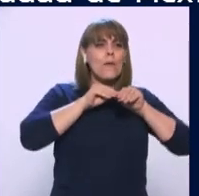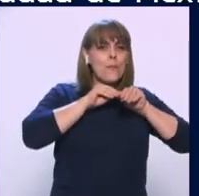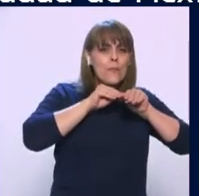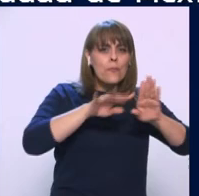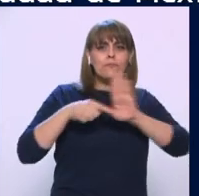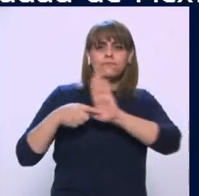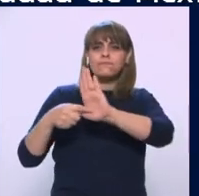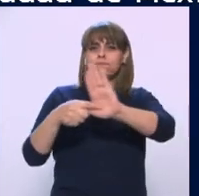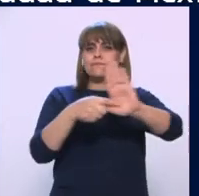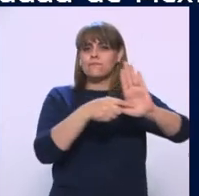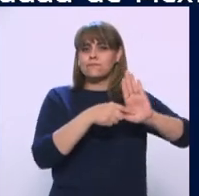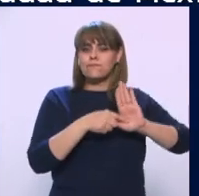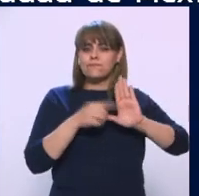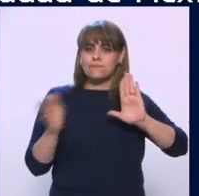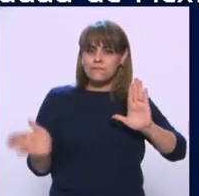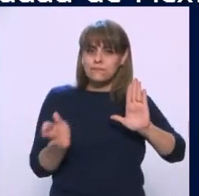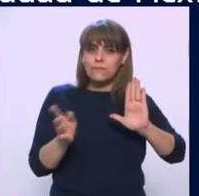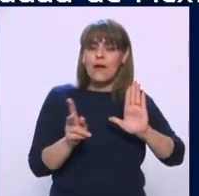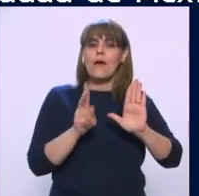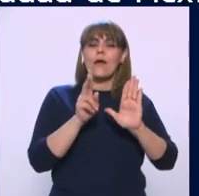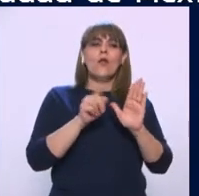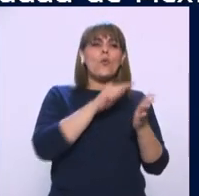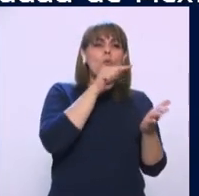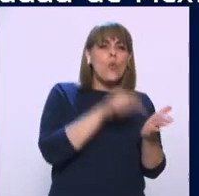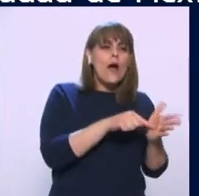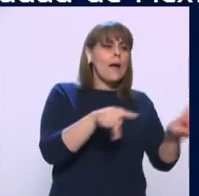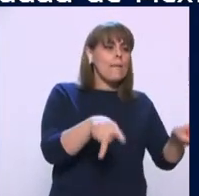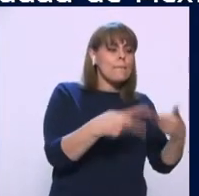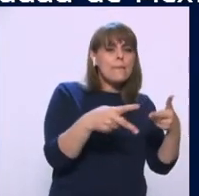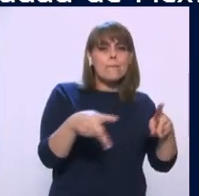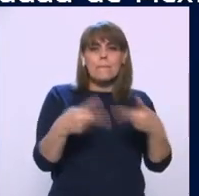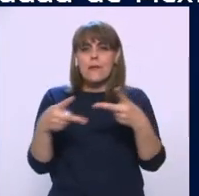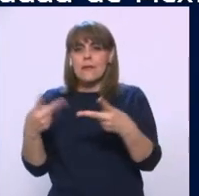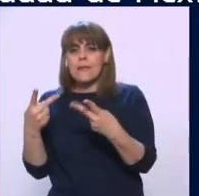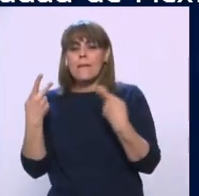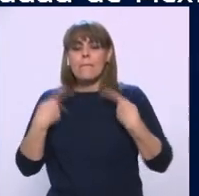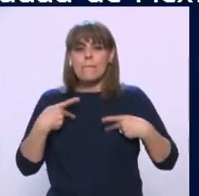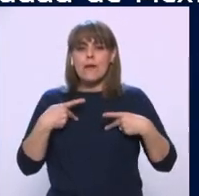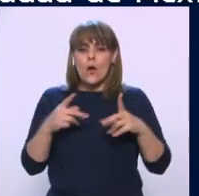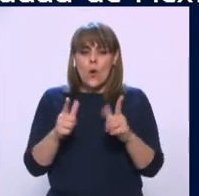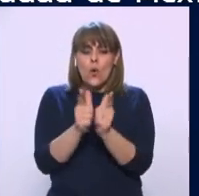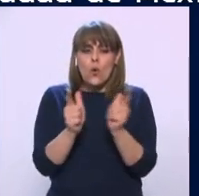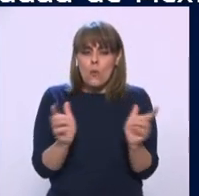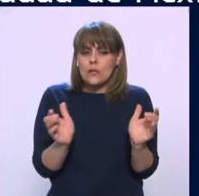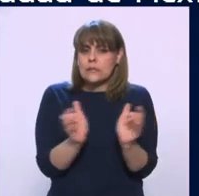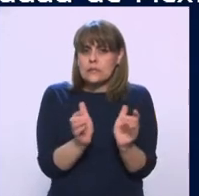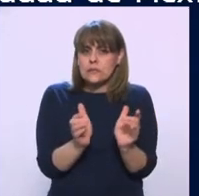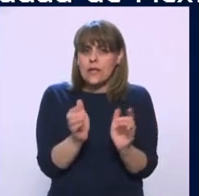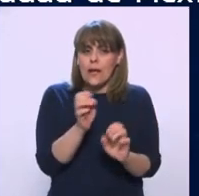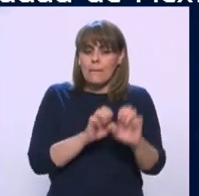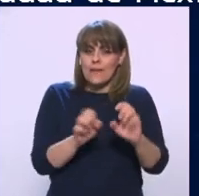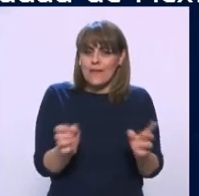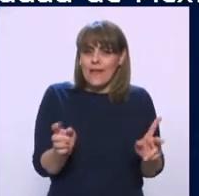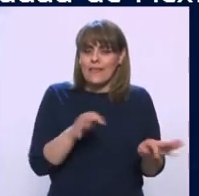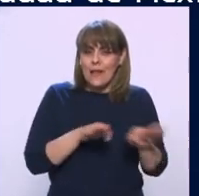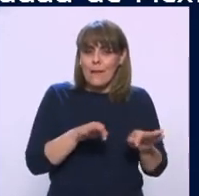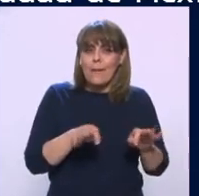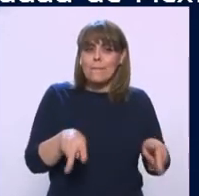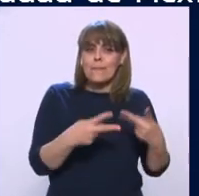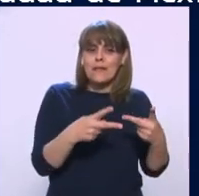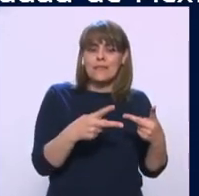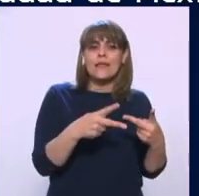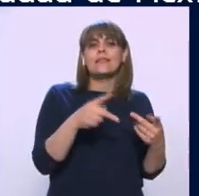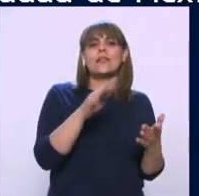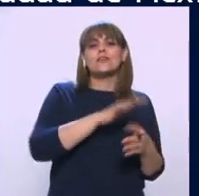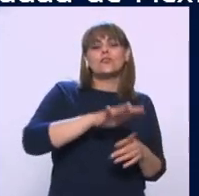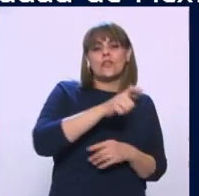promover viveros y a pequeños productores de Zempasúchil, tanto en Tláhuac como